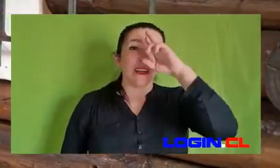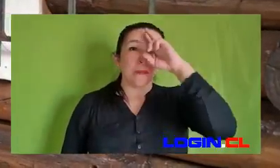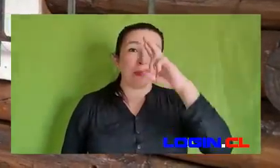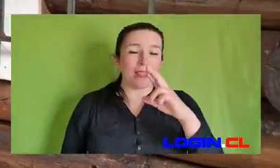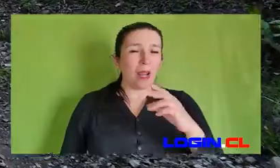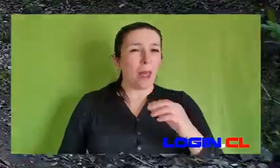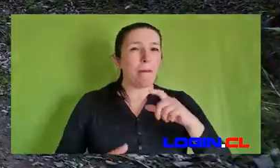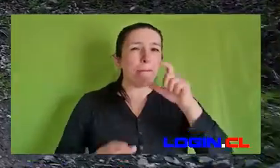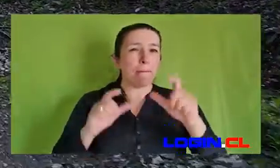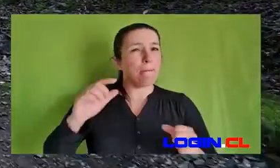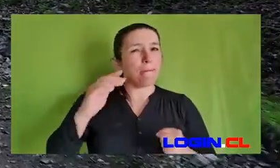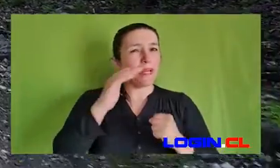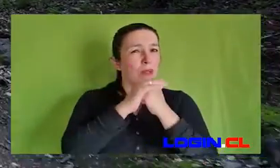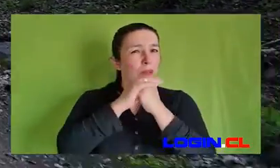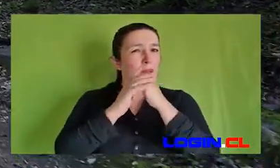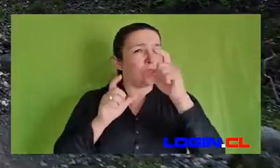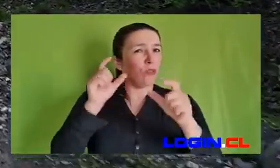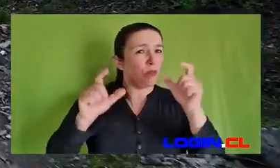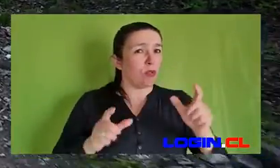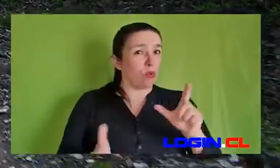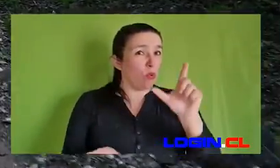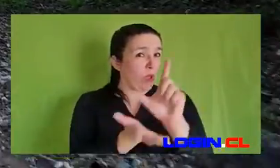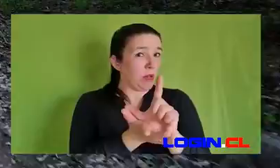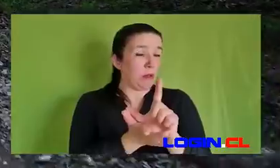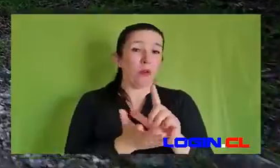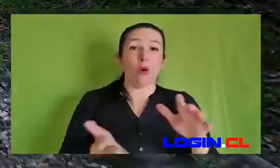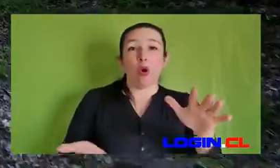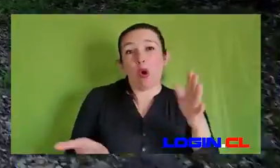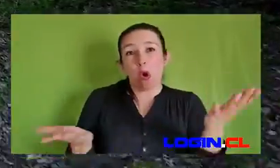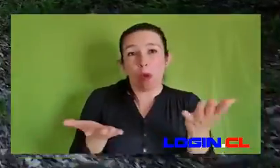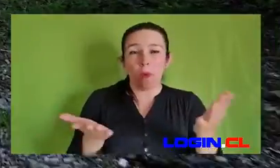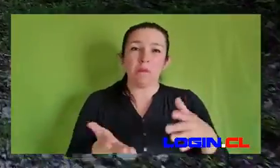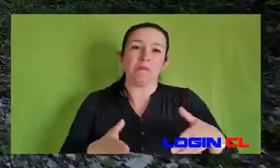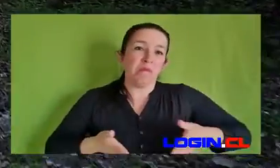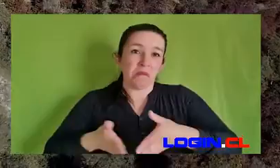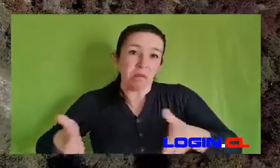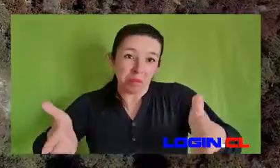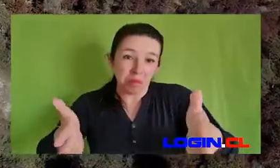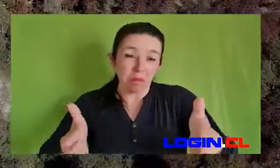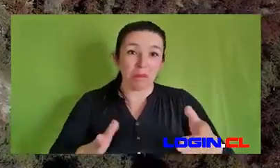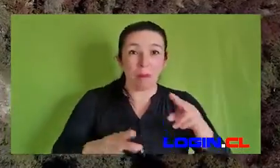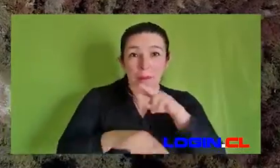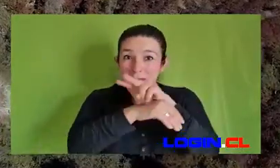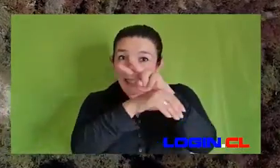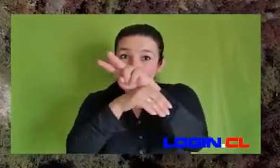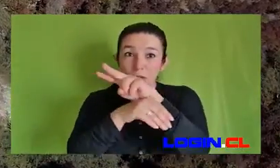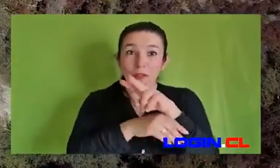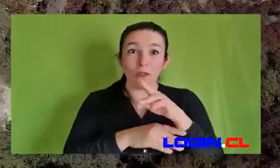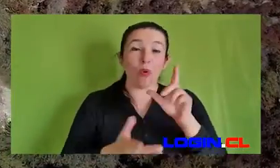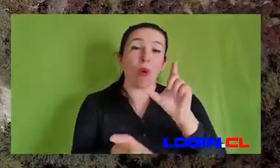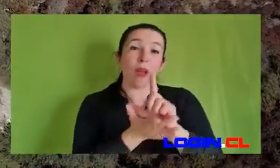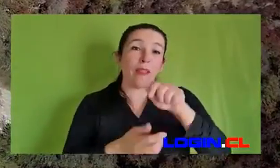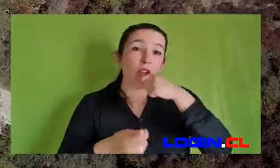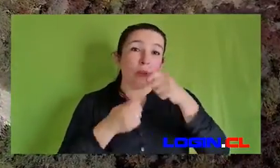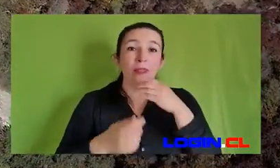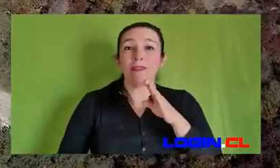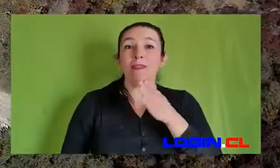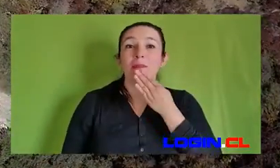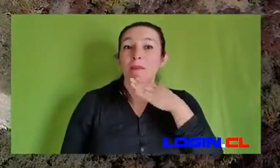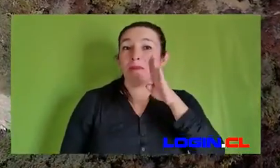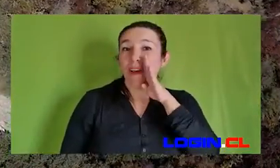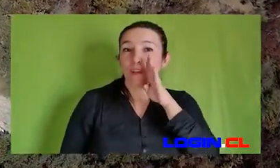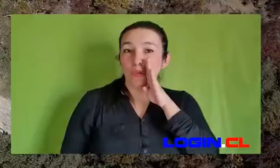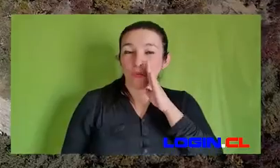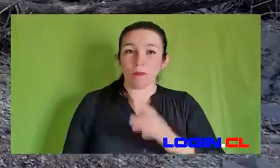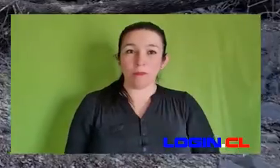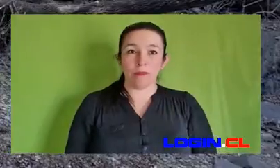deberá respetar el aforo máximo de personas por sector y áreas comunes, tales como senderos, miradores, áreas de merienda y servicios